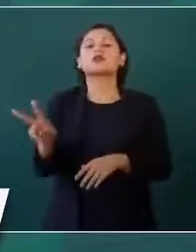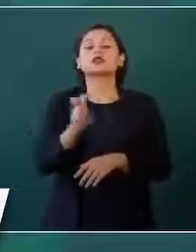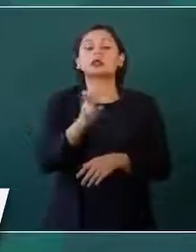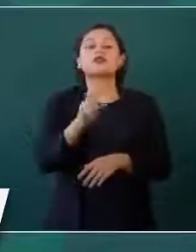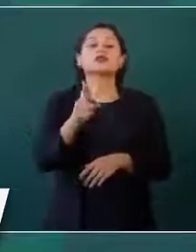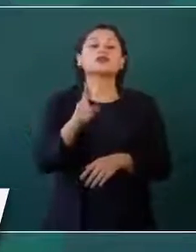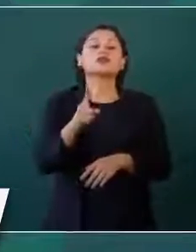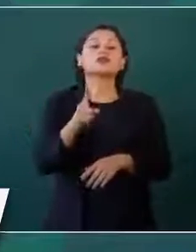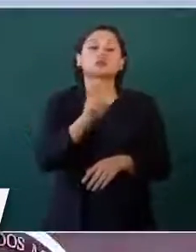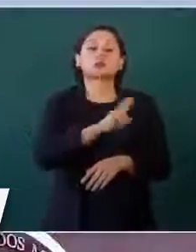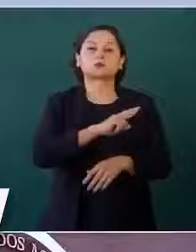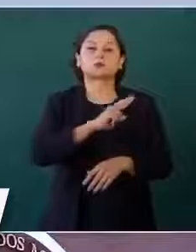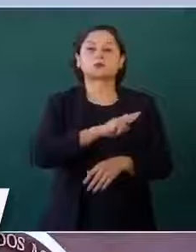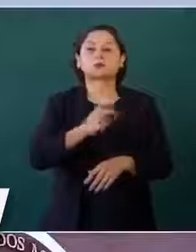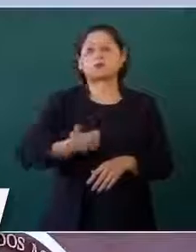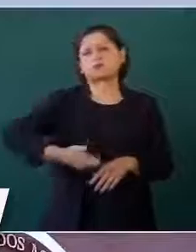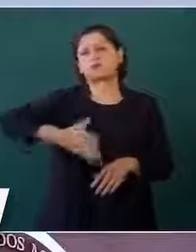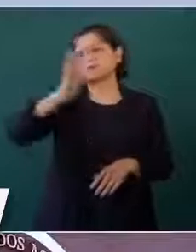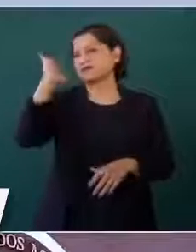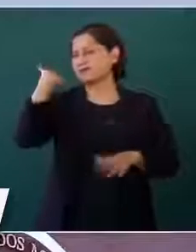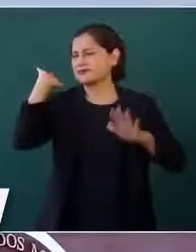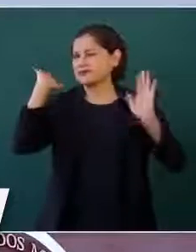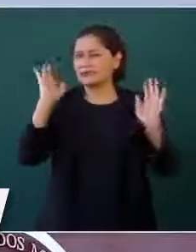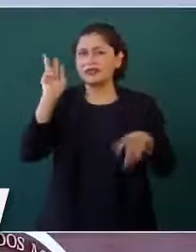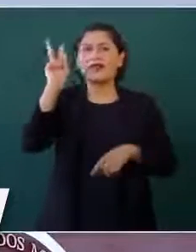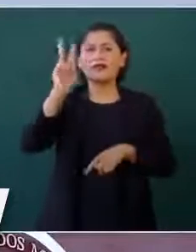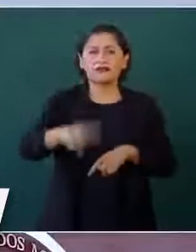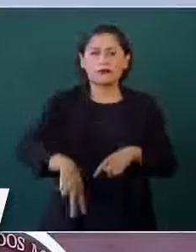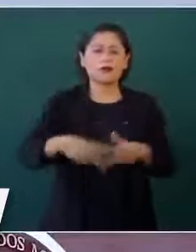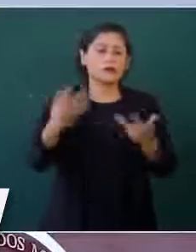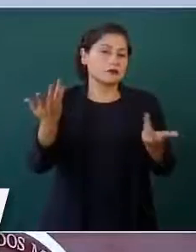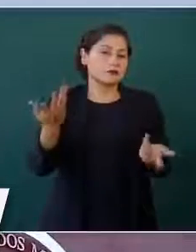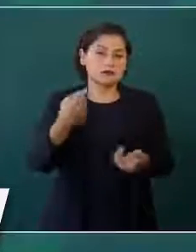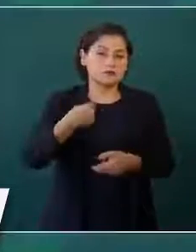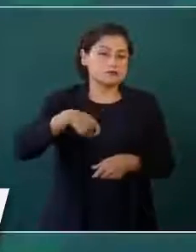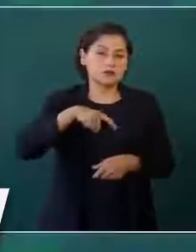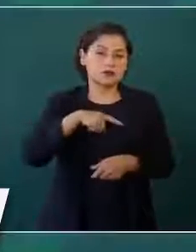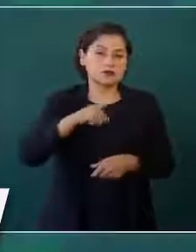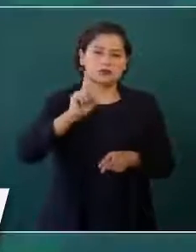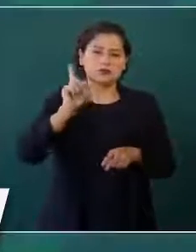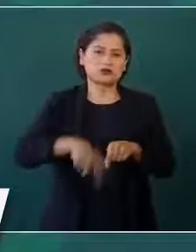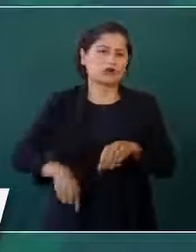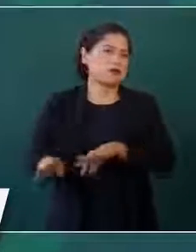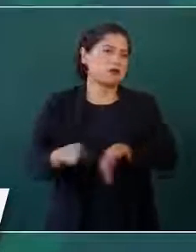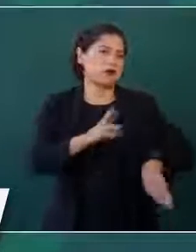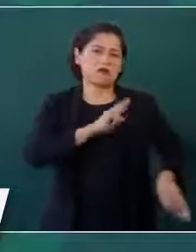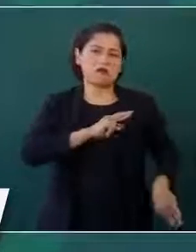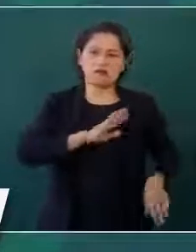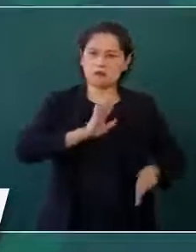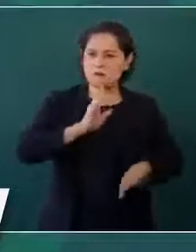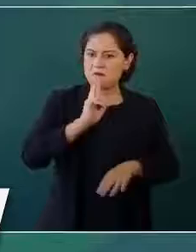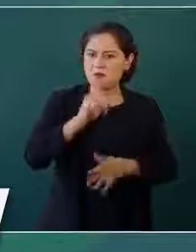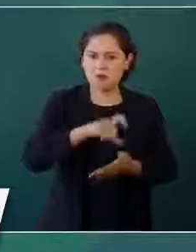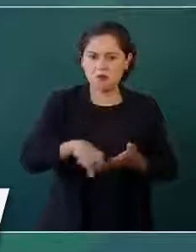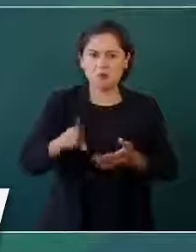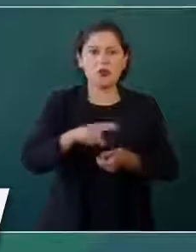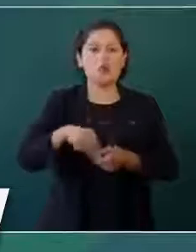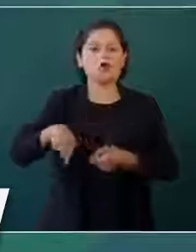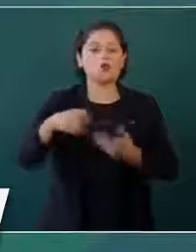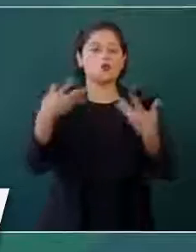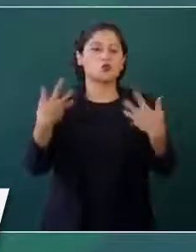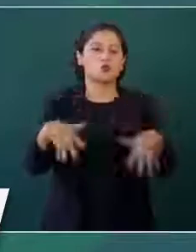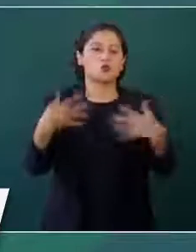en altísimos, precios que echamos obviamente para abajo, el combate a la corrupción.